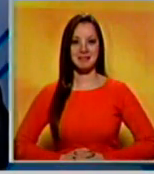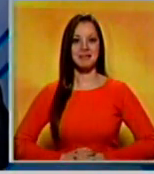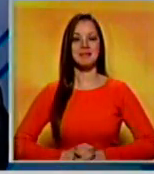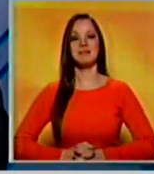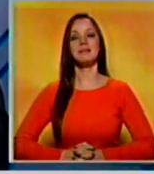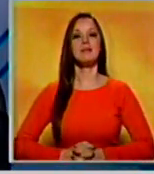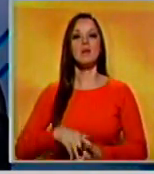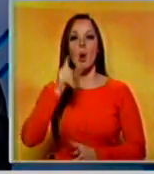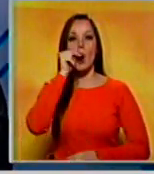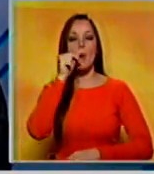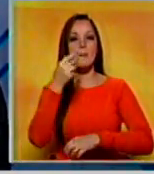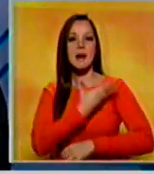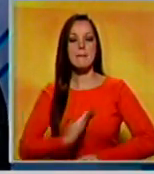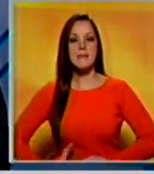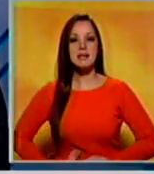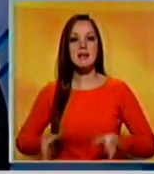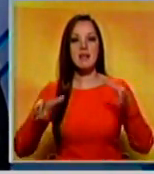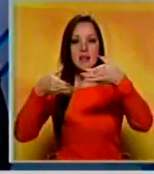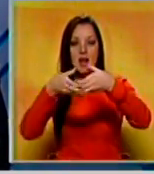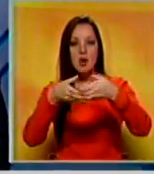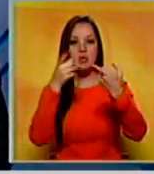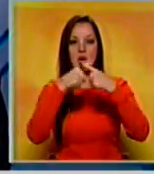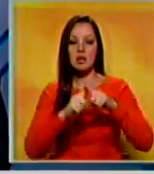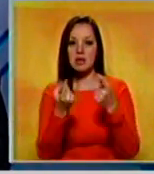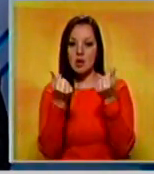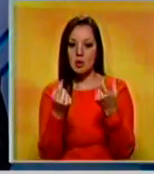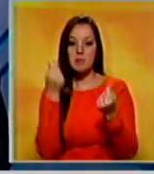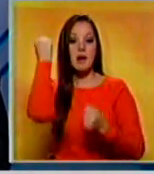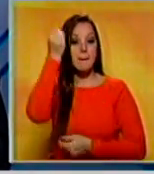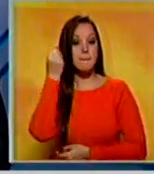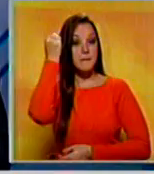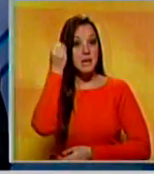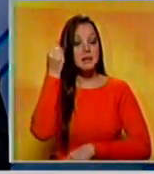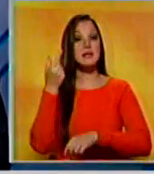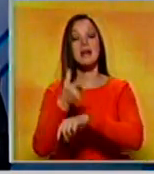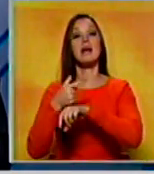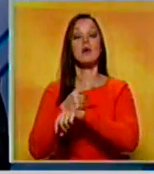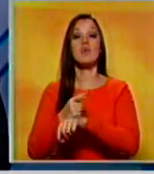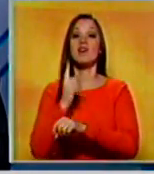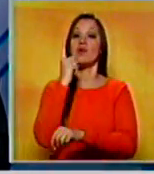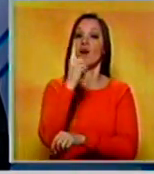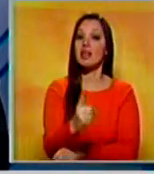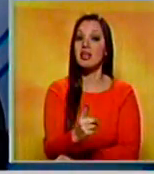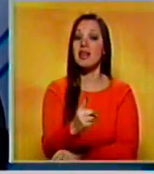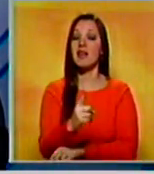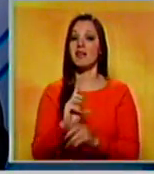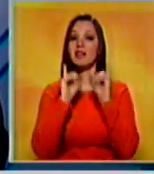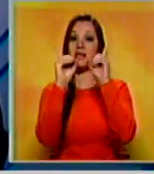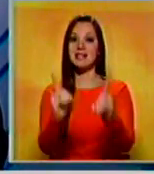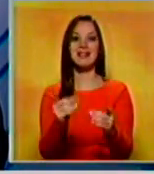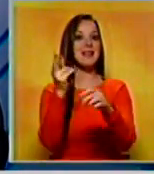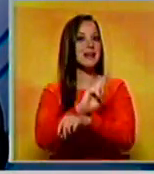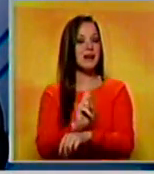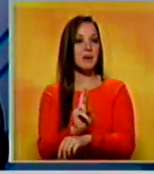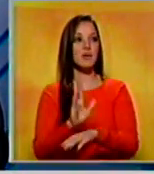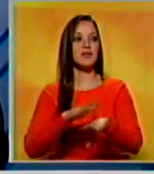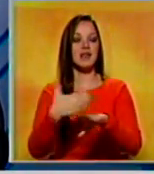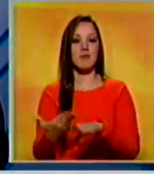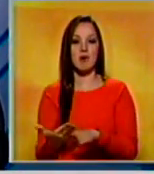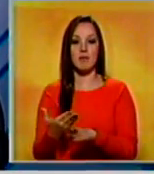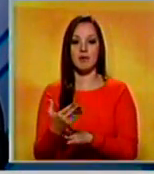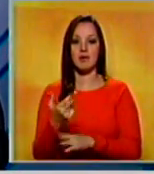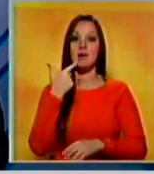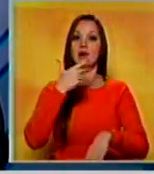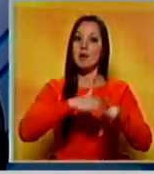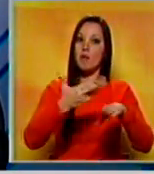Efraín Velázquez, presidente del Consejo de Economía Nacional, considera que el gobierno debe tomar medidas urgentes ante la caída de los precios del